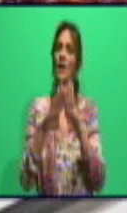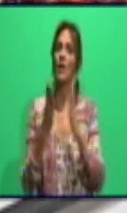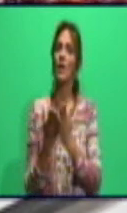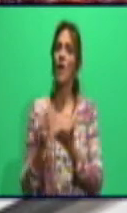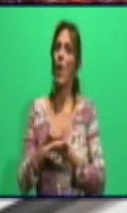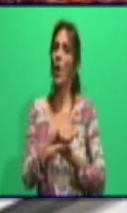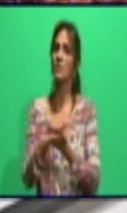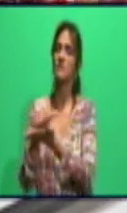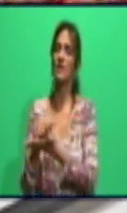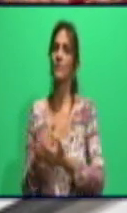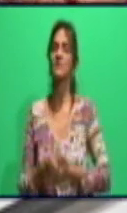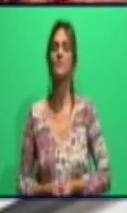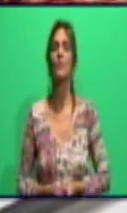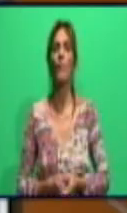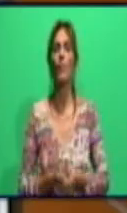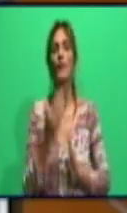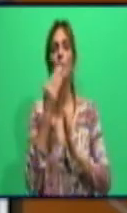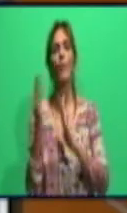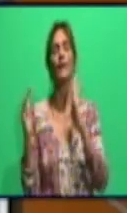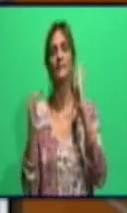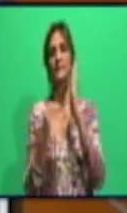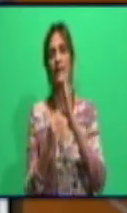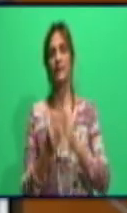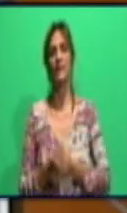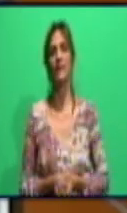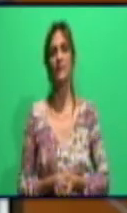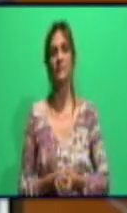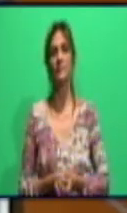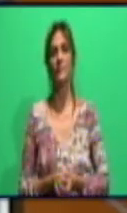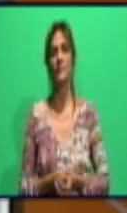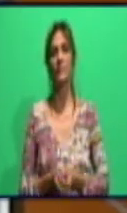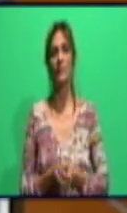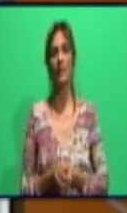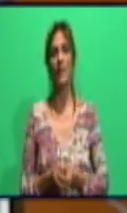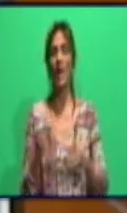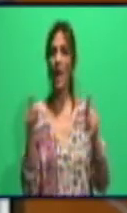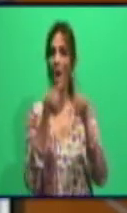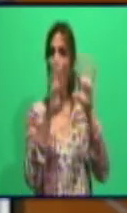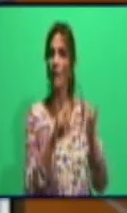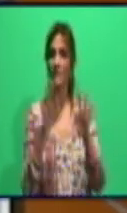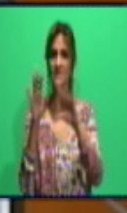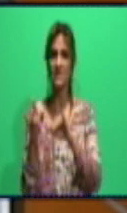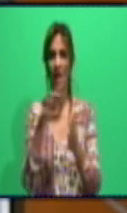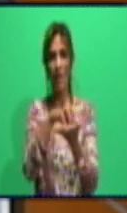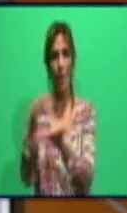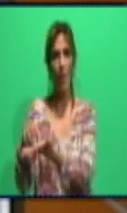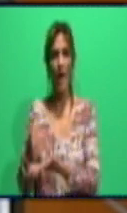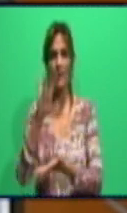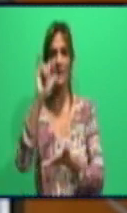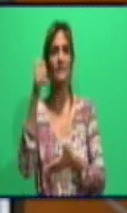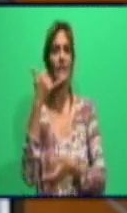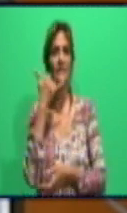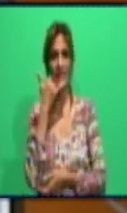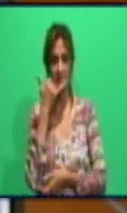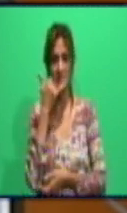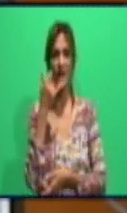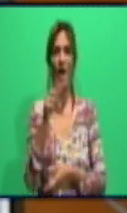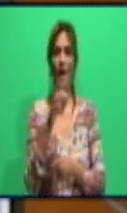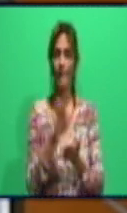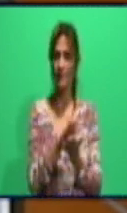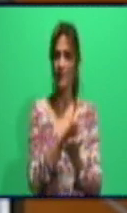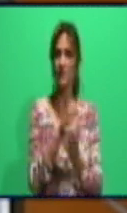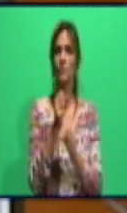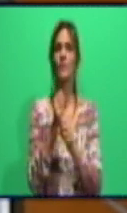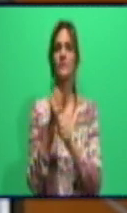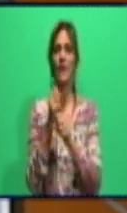Buenas tardes, Yoneli. Nuestras oficinas comerciales han mantenido el servicio a la población con un número reducido de ejecutivas comerciales para